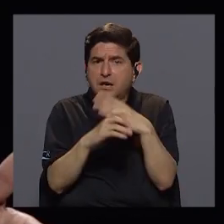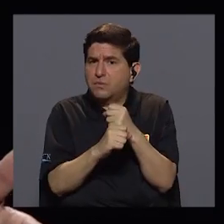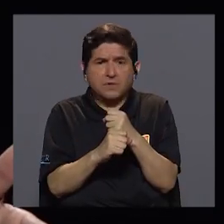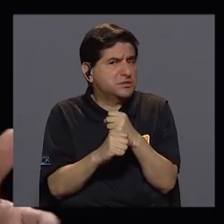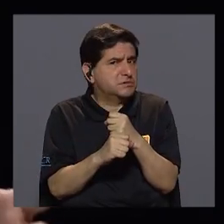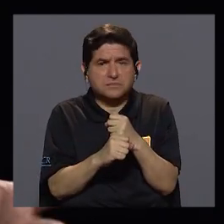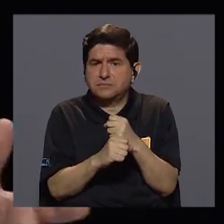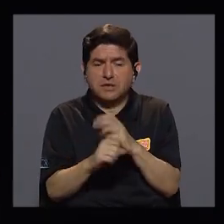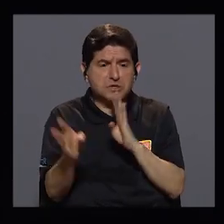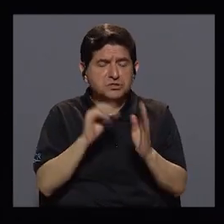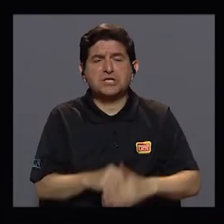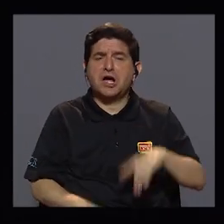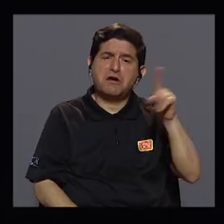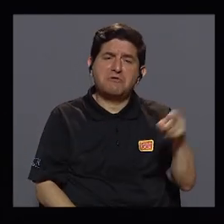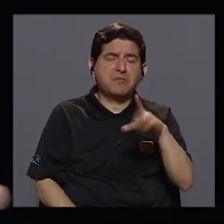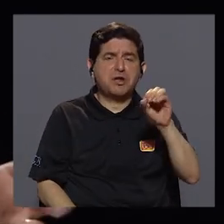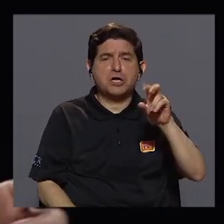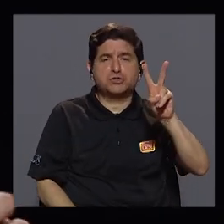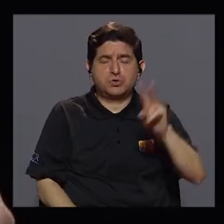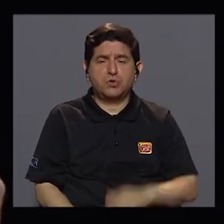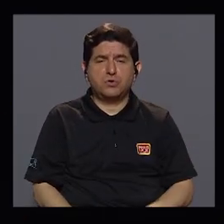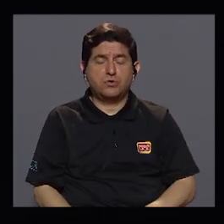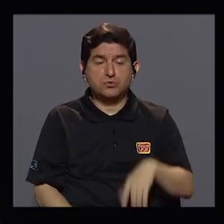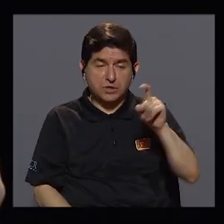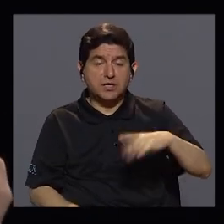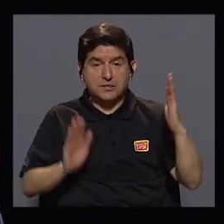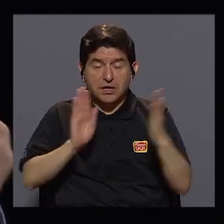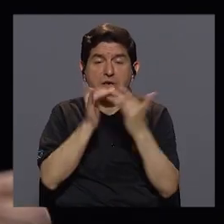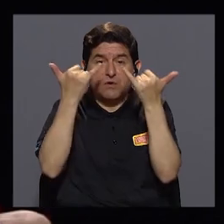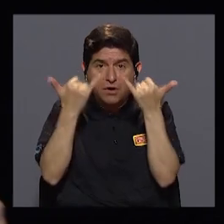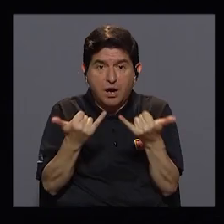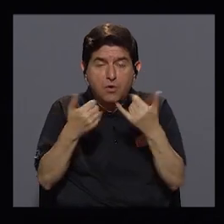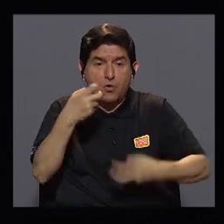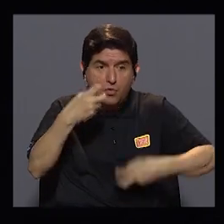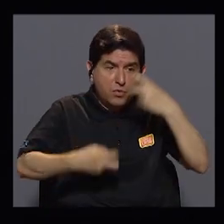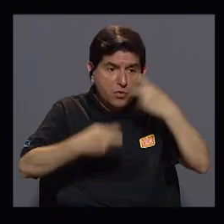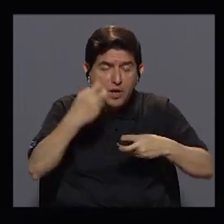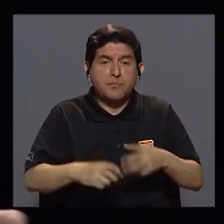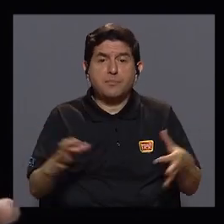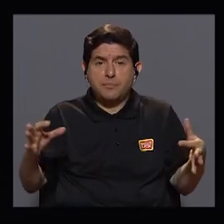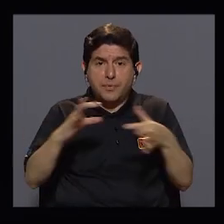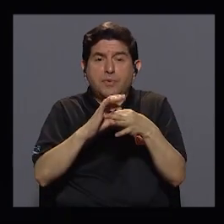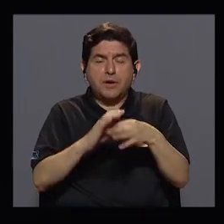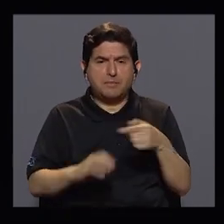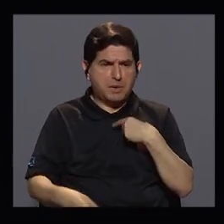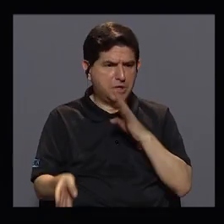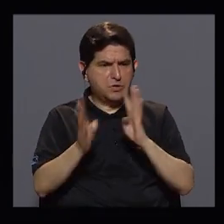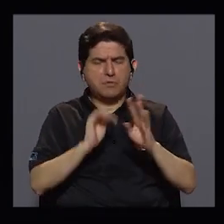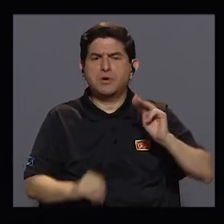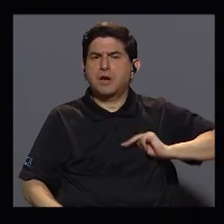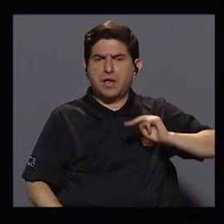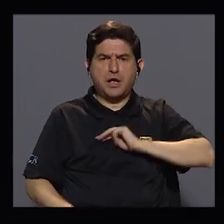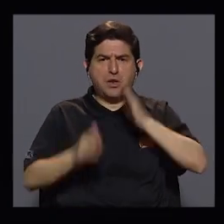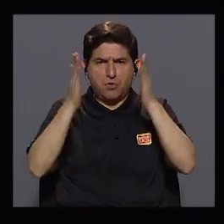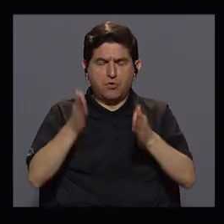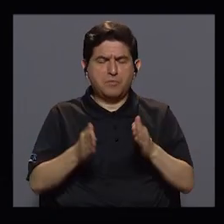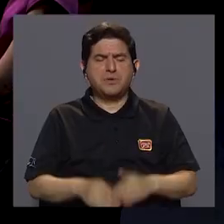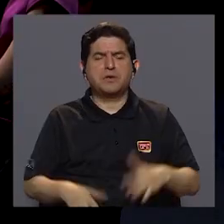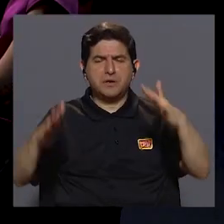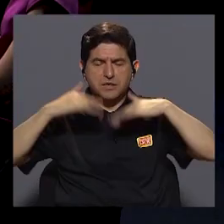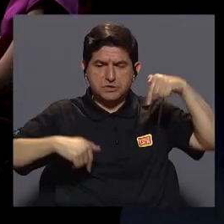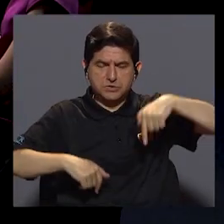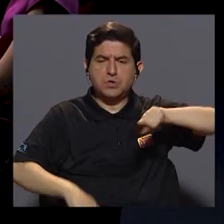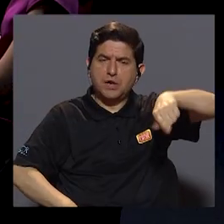habla sobre la descarbonización, por ejemplo, y tenemos que enfrentar en este momento graves problemas en torno a eso. He conversado inclusive con el ministro de Ambiente acá en el canal.